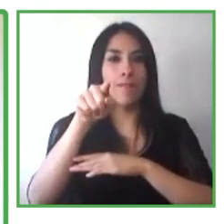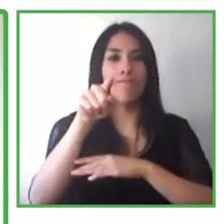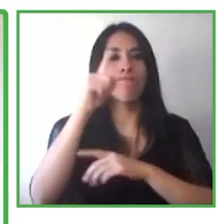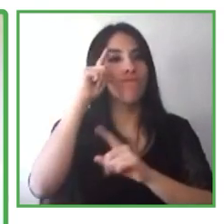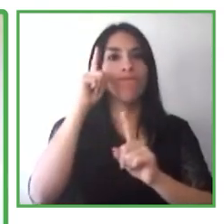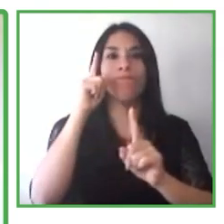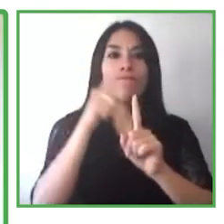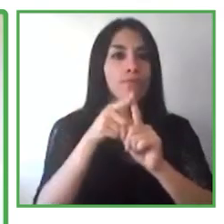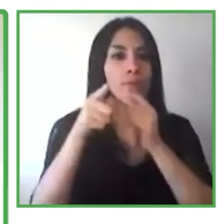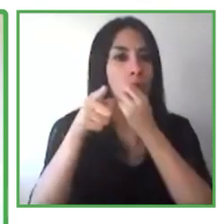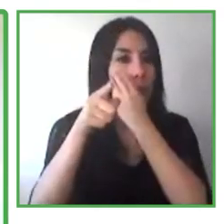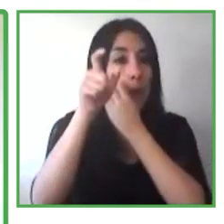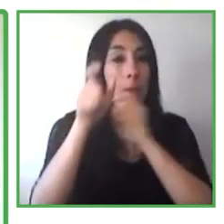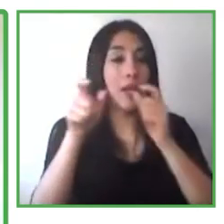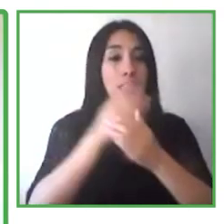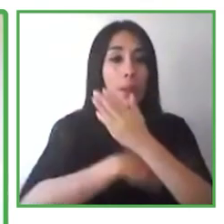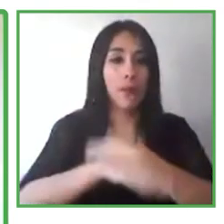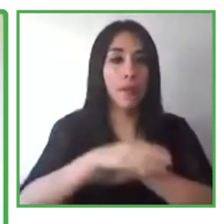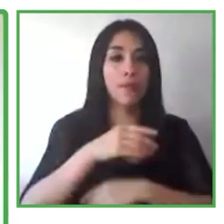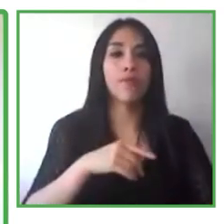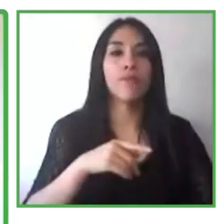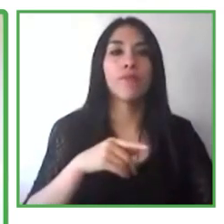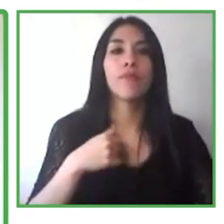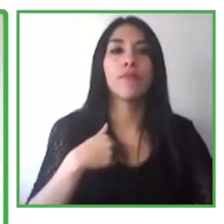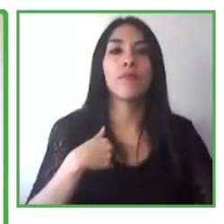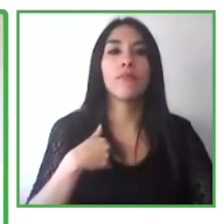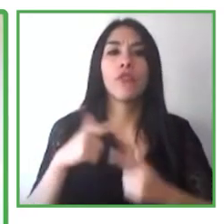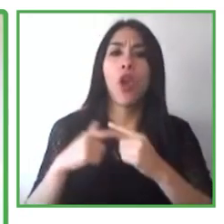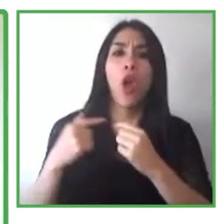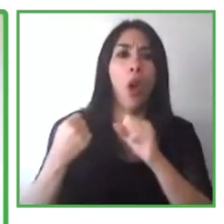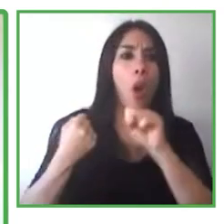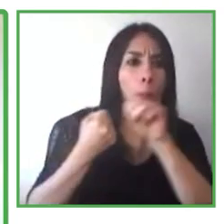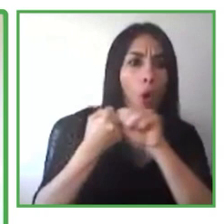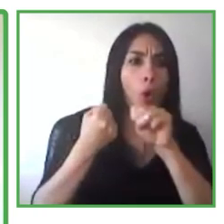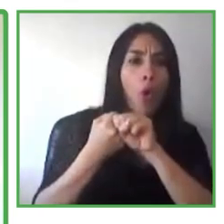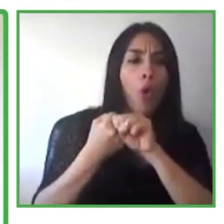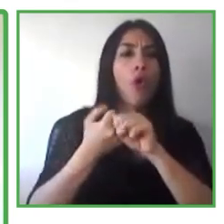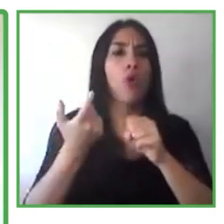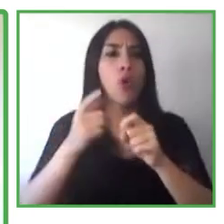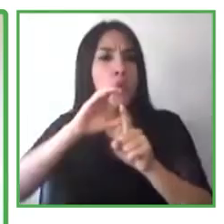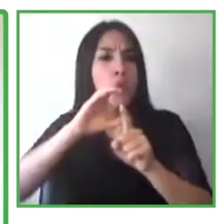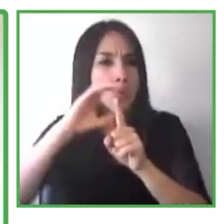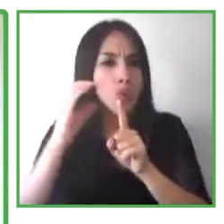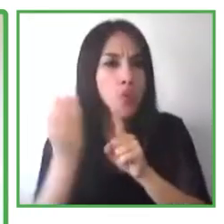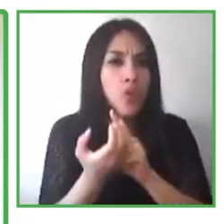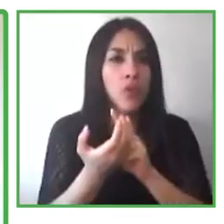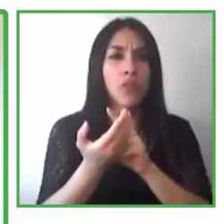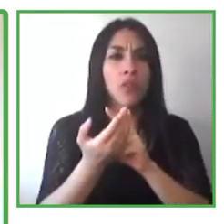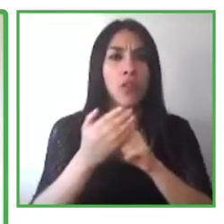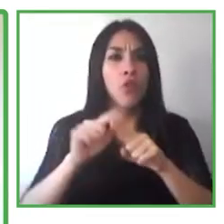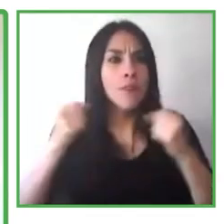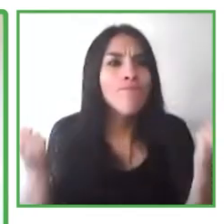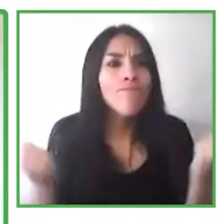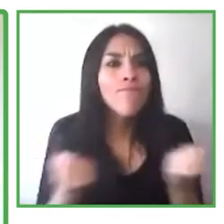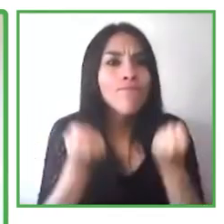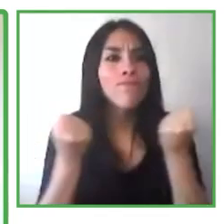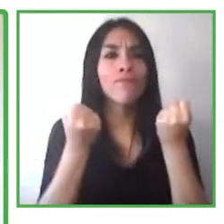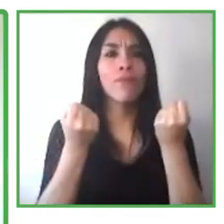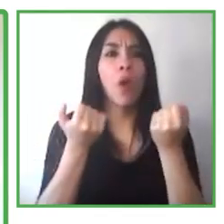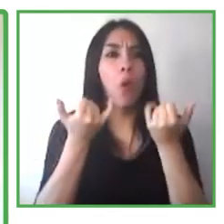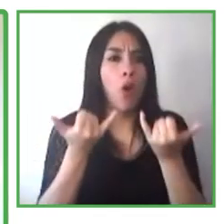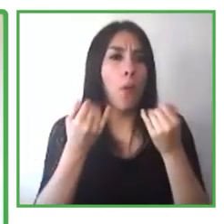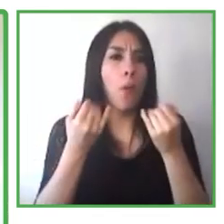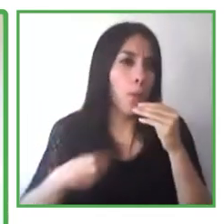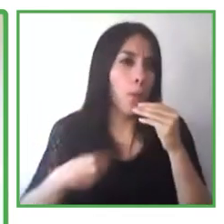de empresa y hace que todo esto sea mejor. Y estos talentos nunca han sido tan conocidos como todos